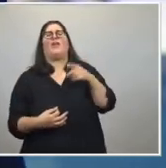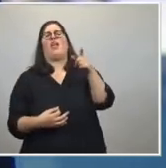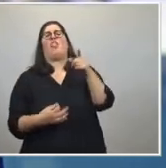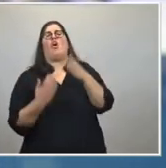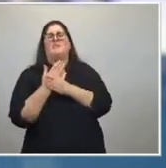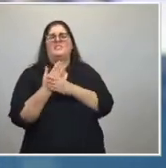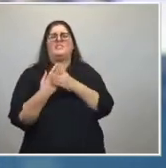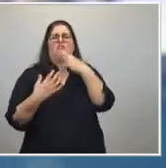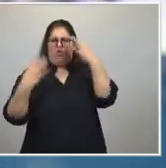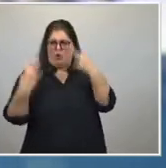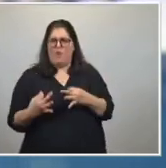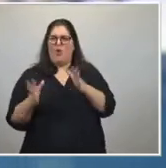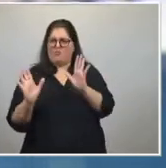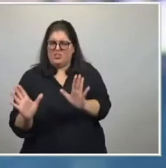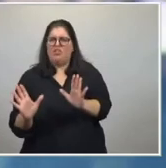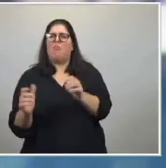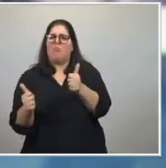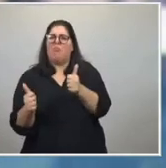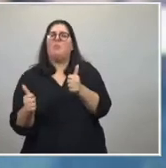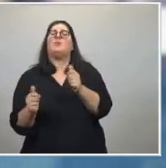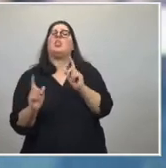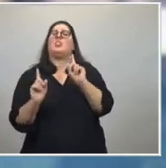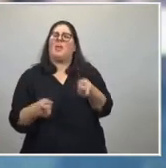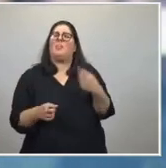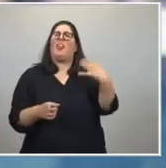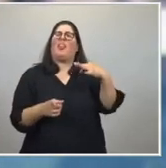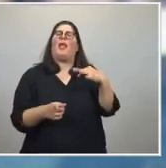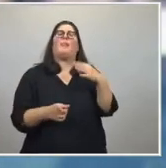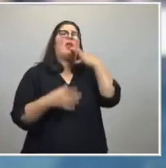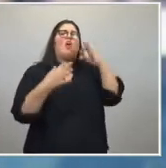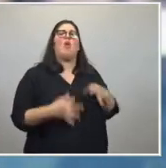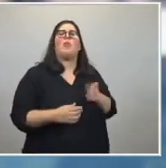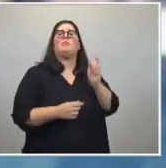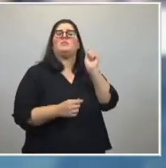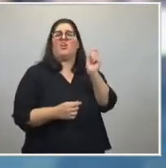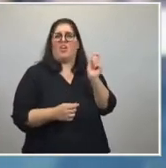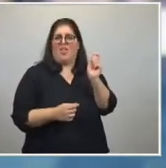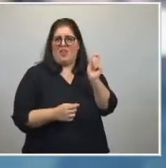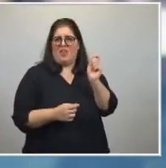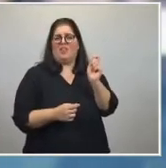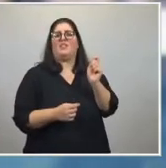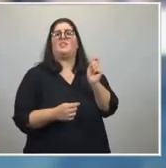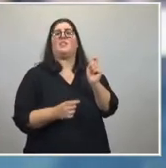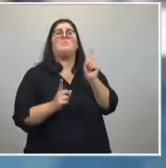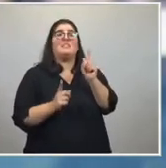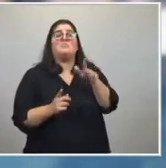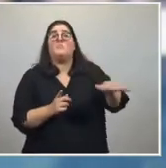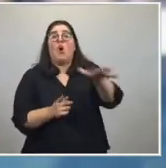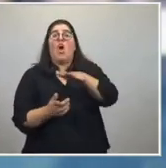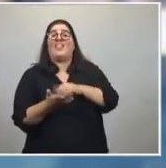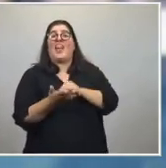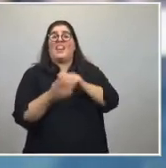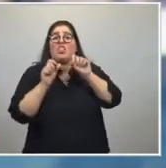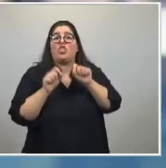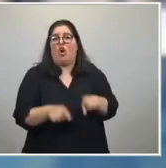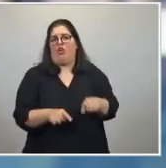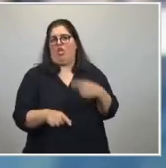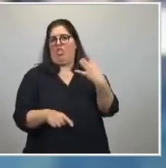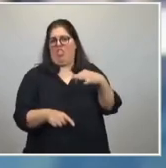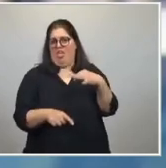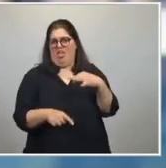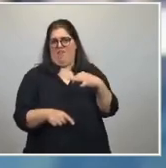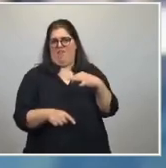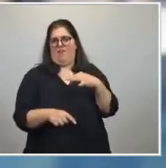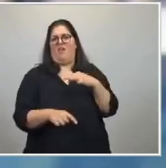ministro, lo acompañe también un compromiso en el territorio con